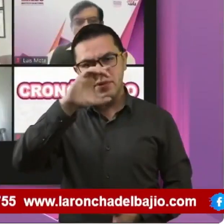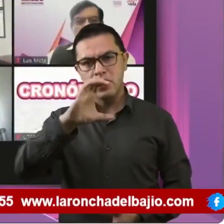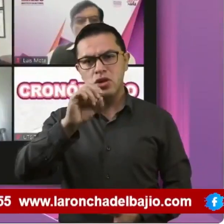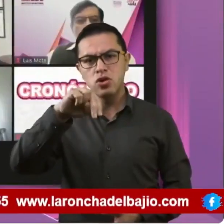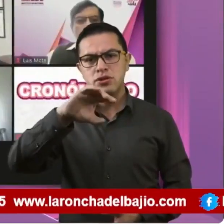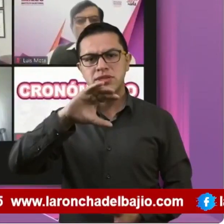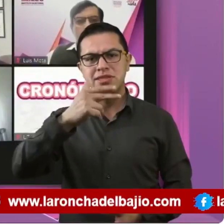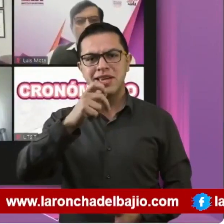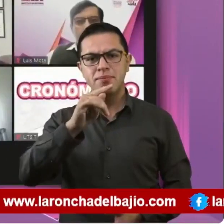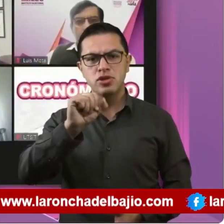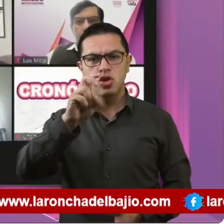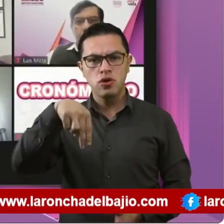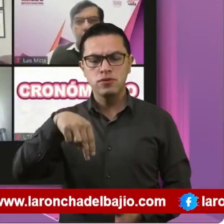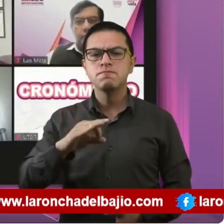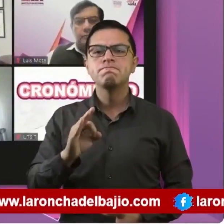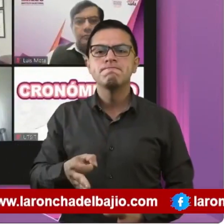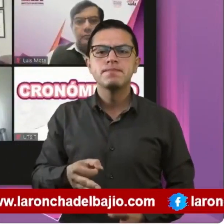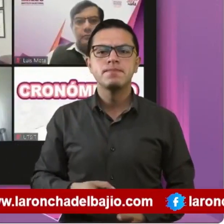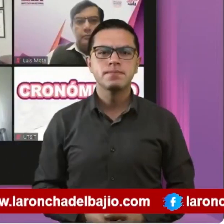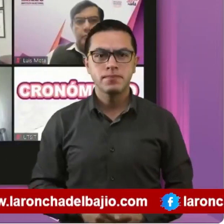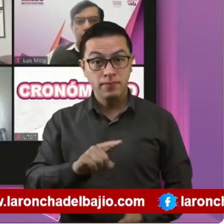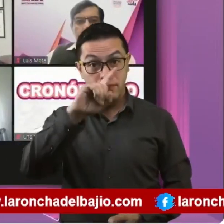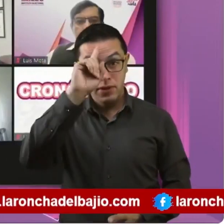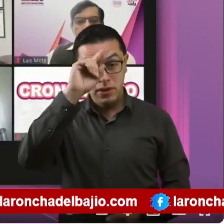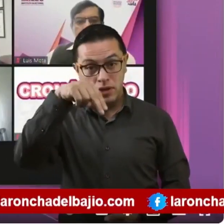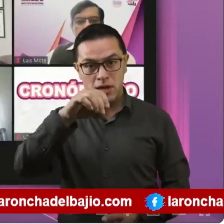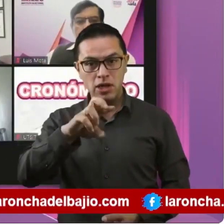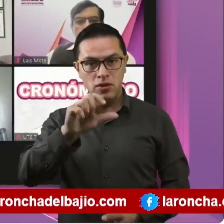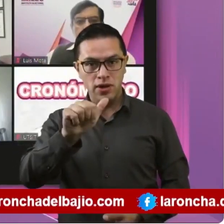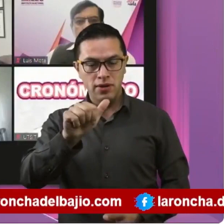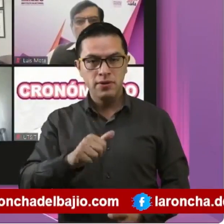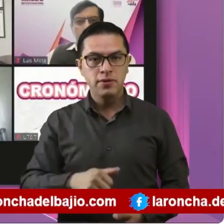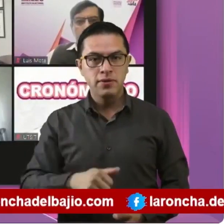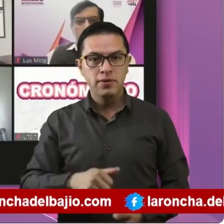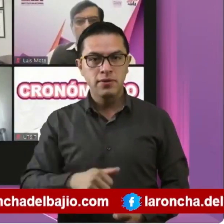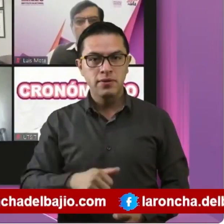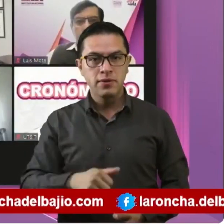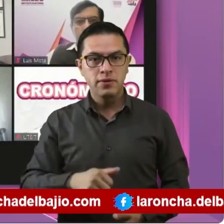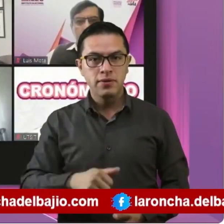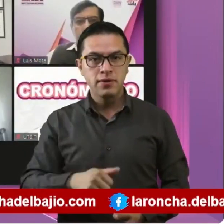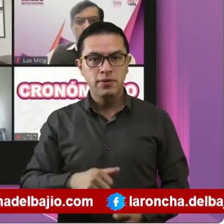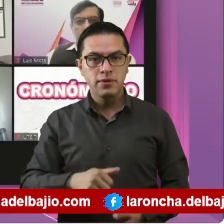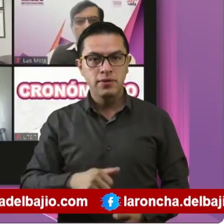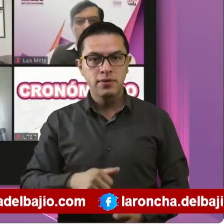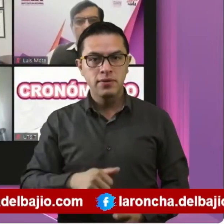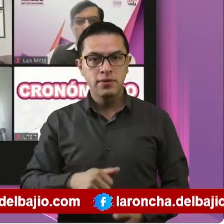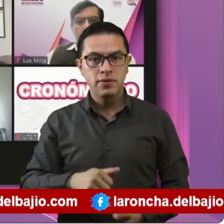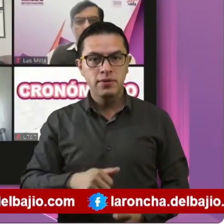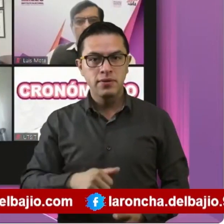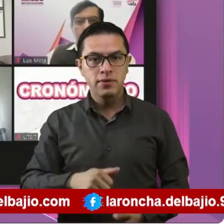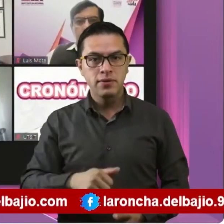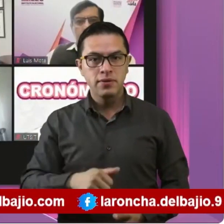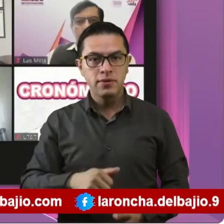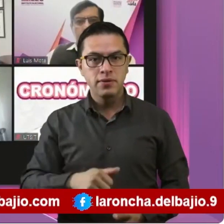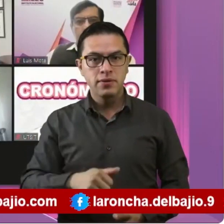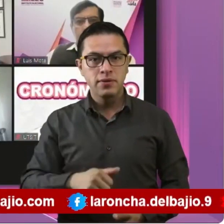El Consejo General del Instituto Electoral del Estado de Guanajuato, en sesión extraordinaria, aprobó los tabuladores de remuneraciones del personal